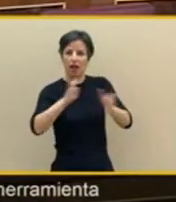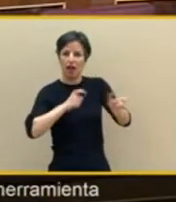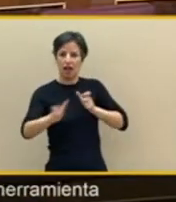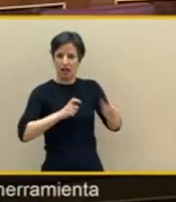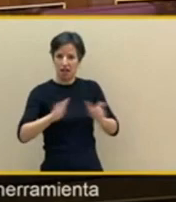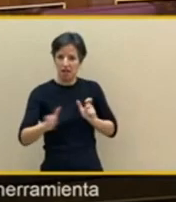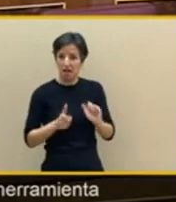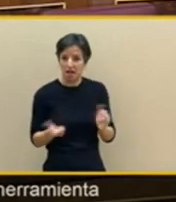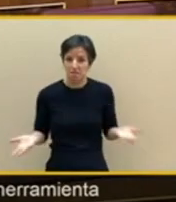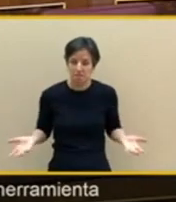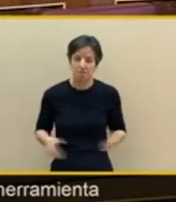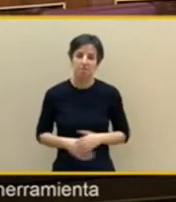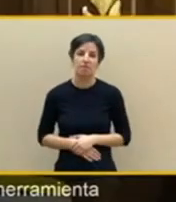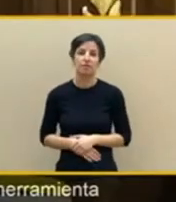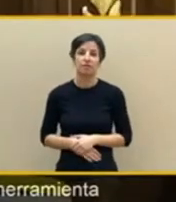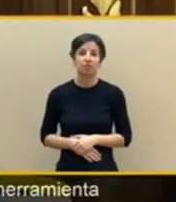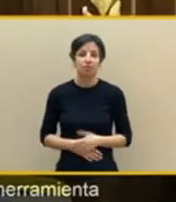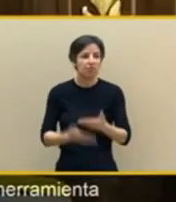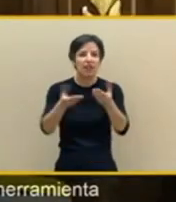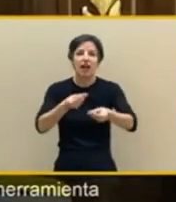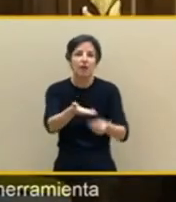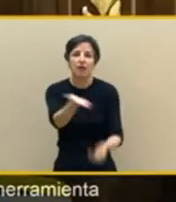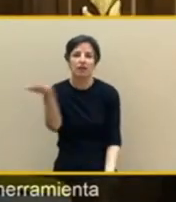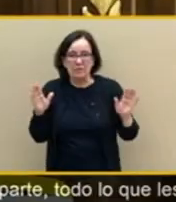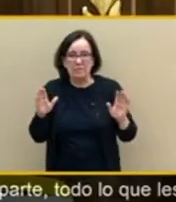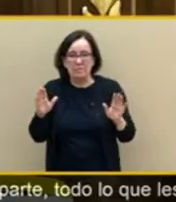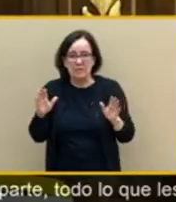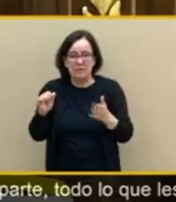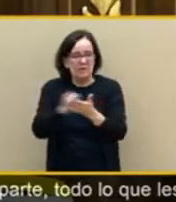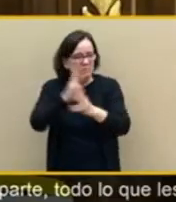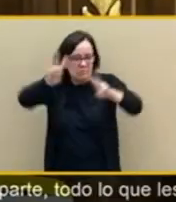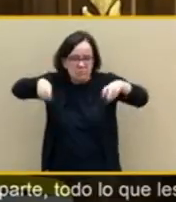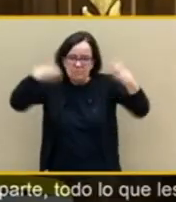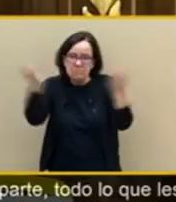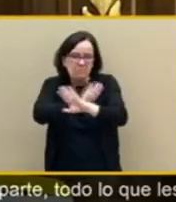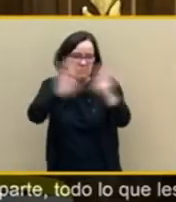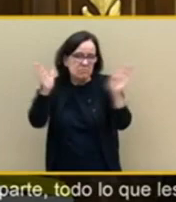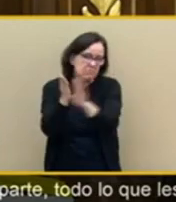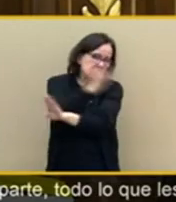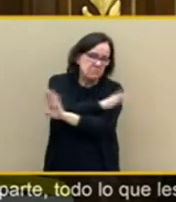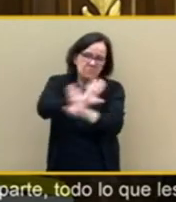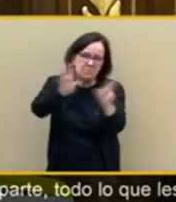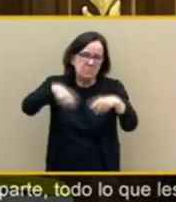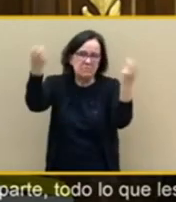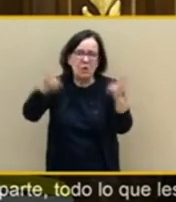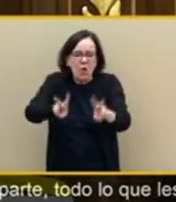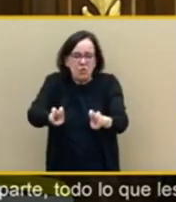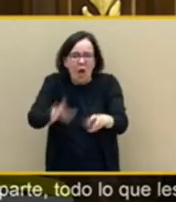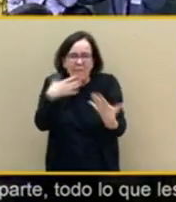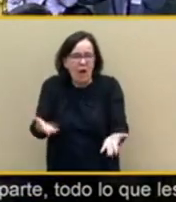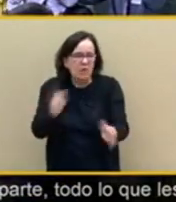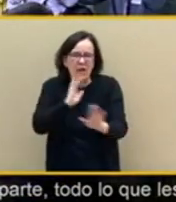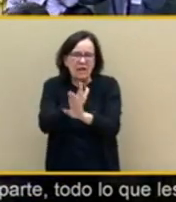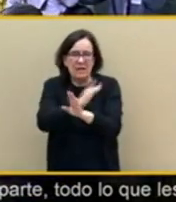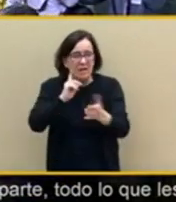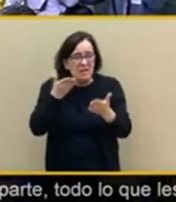aplaudido el discurso de Abascal claro si es que no tiene nada pero yo creo que era porque tiene un poco de artrosis entonces le dolen las